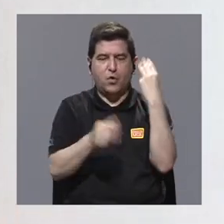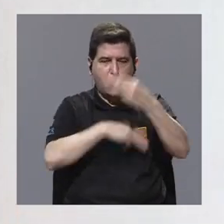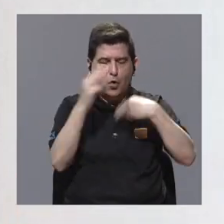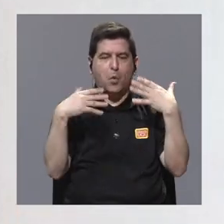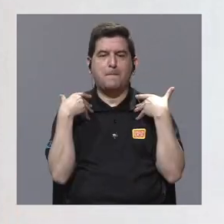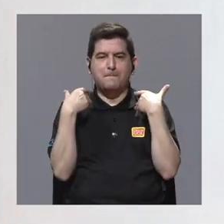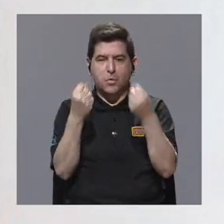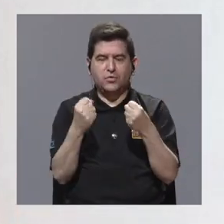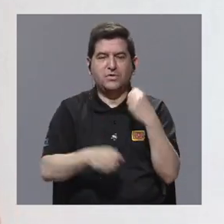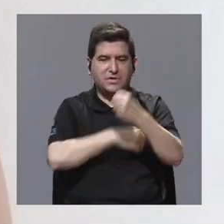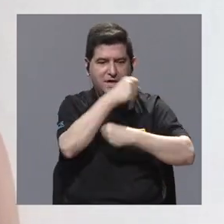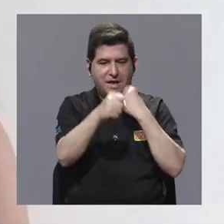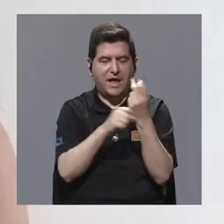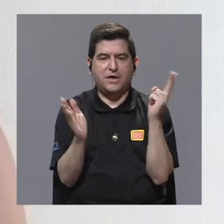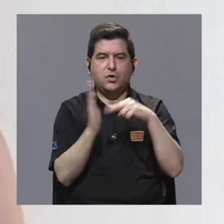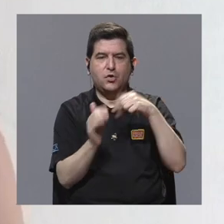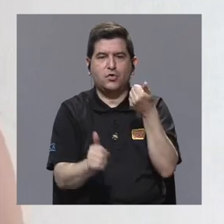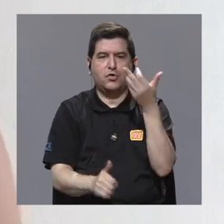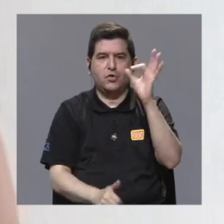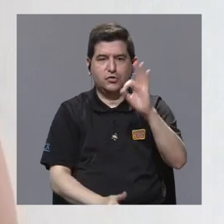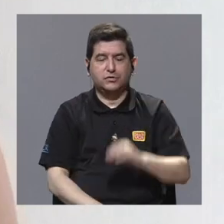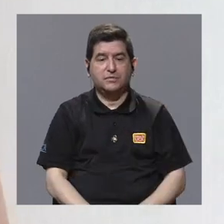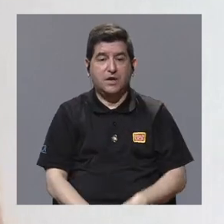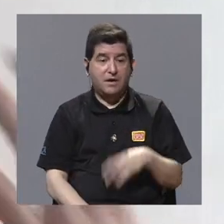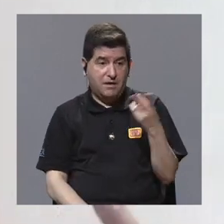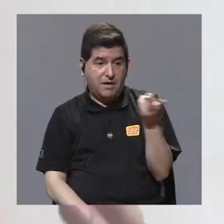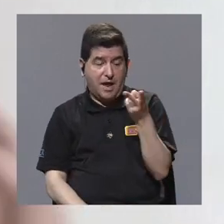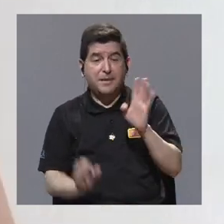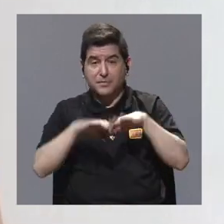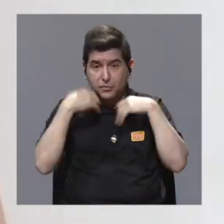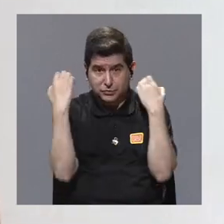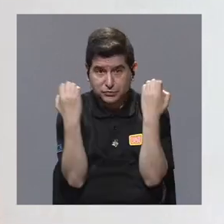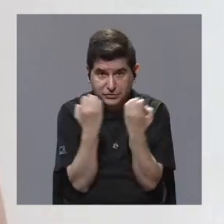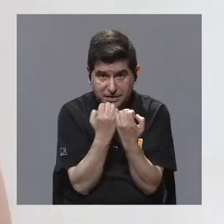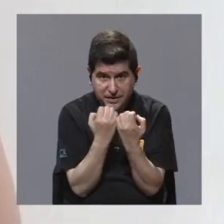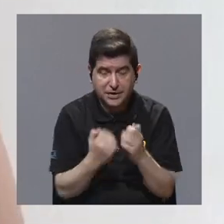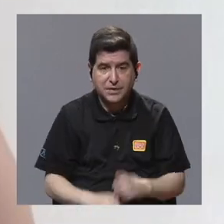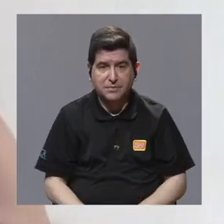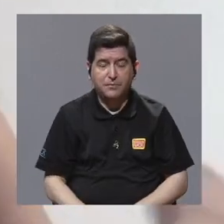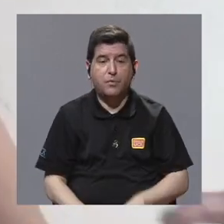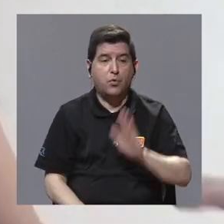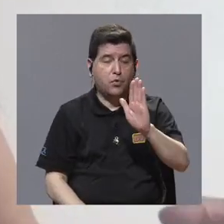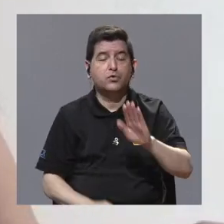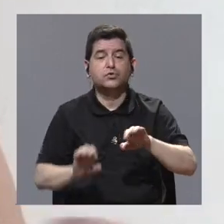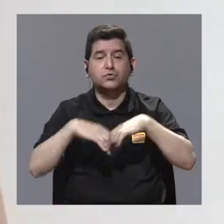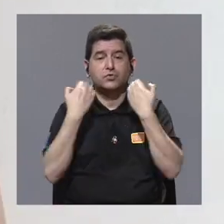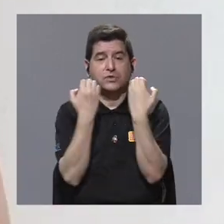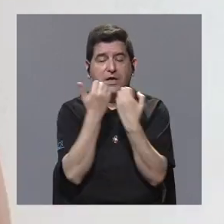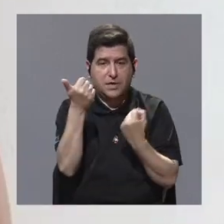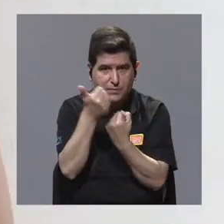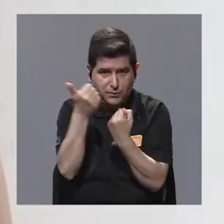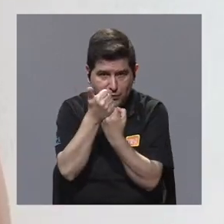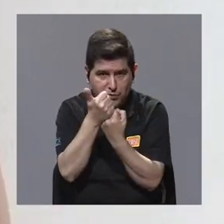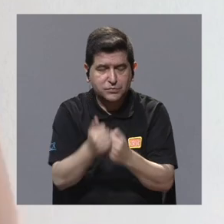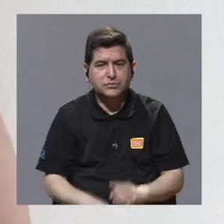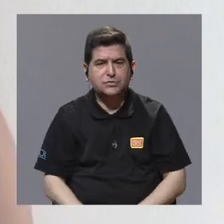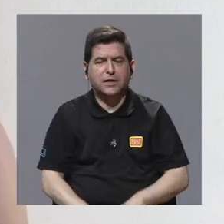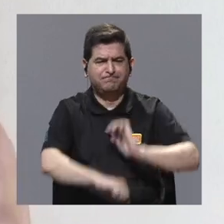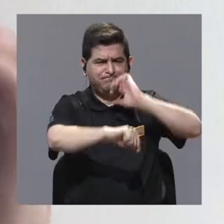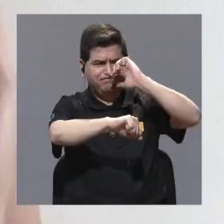Organización Mundial de la Salud en el año 2019, ellos dos como equipo, bueno, ellos dos y sus respectivos equipos,